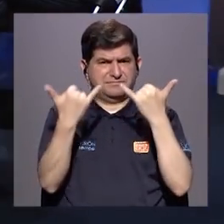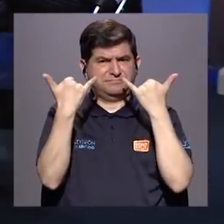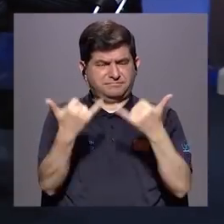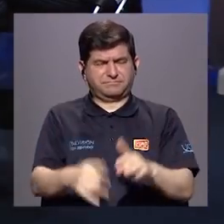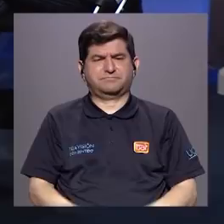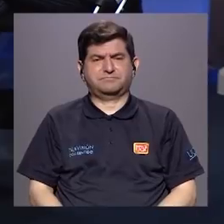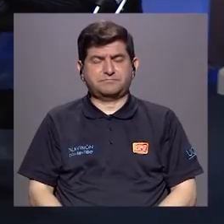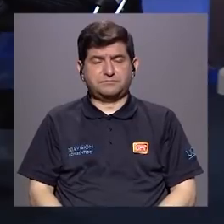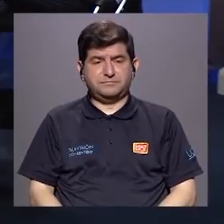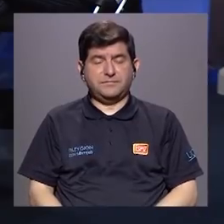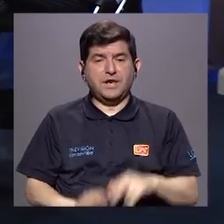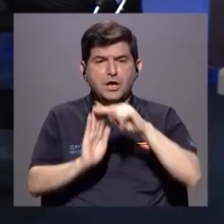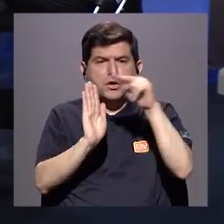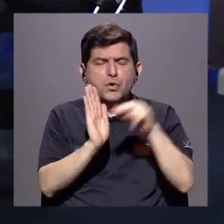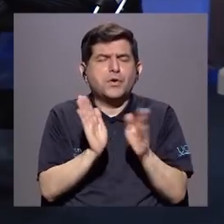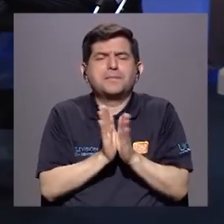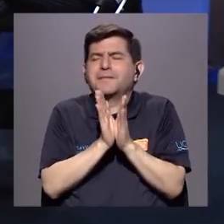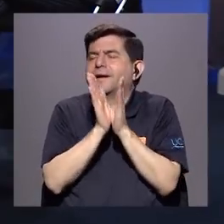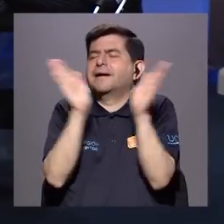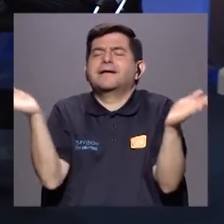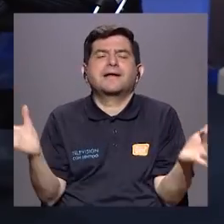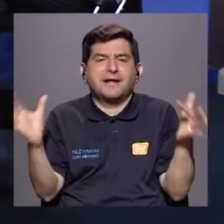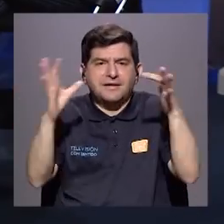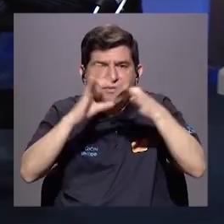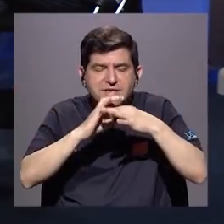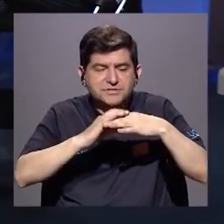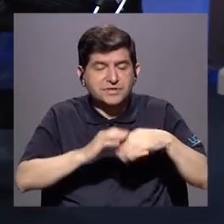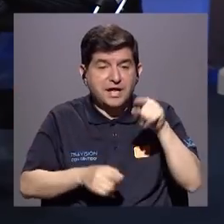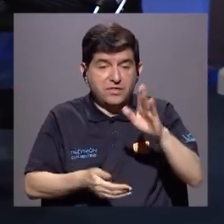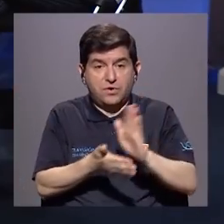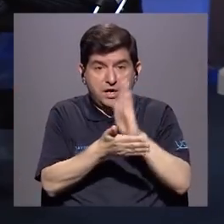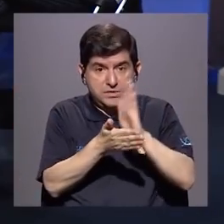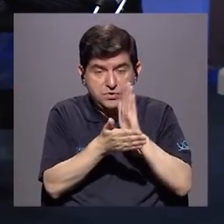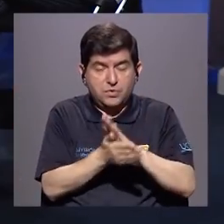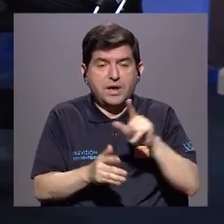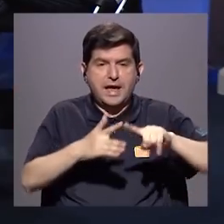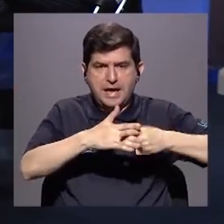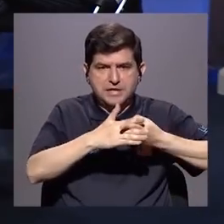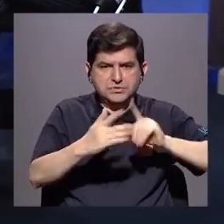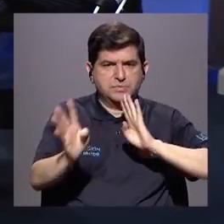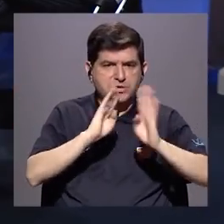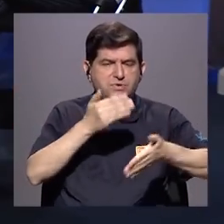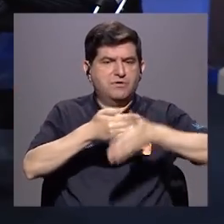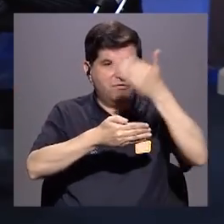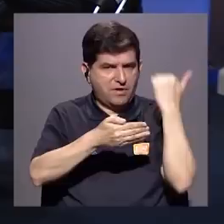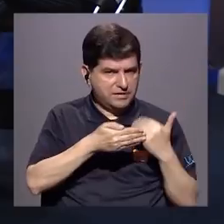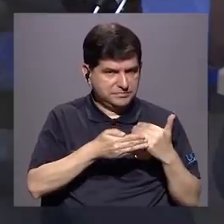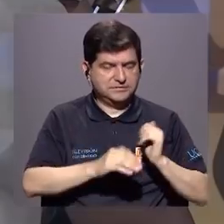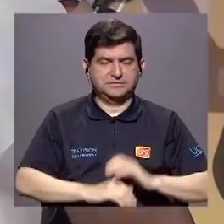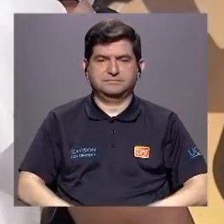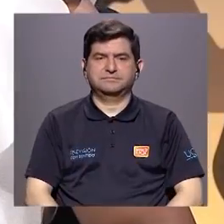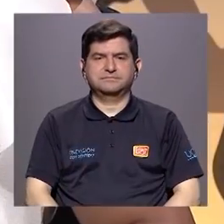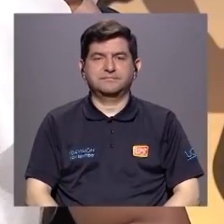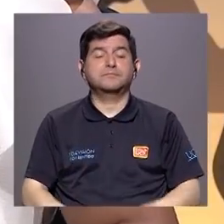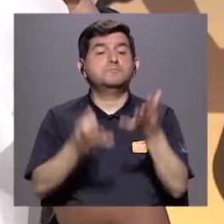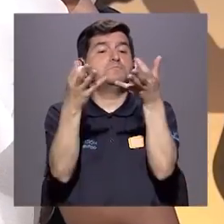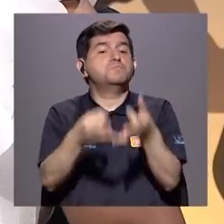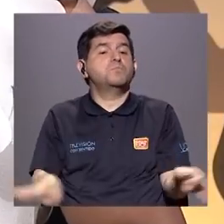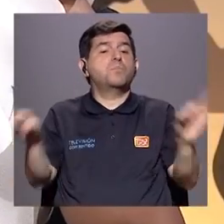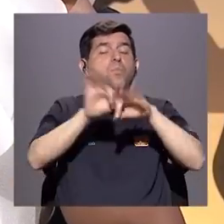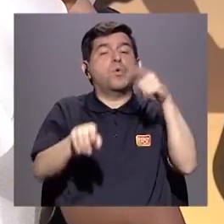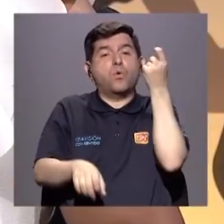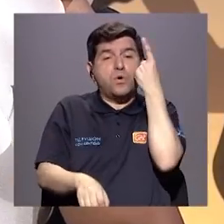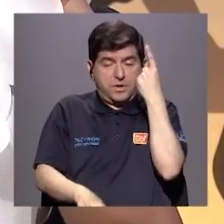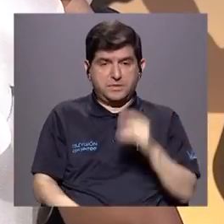poco acerca de algunas pautas muy generales, acerca de este protocolo, de estos instrumentos que usted nos hablaba en el bloque anterior. Lo que es